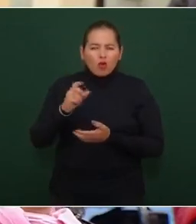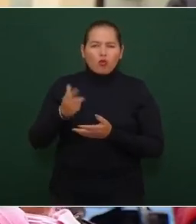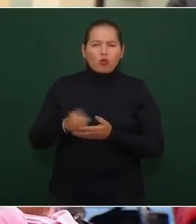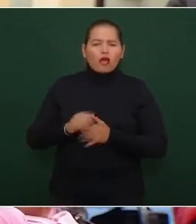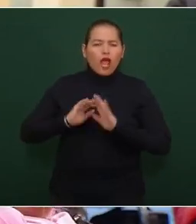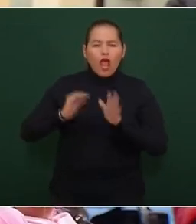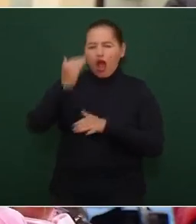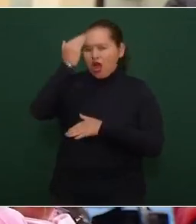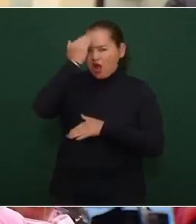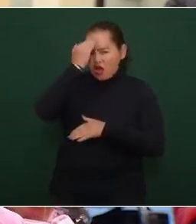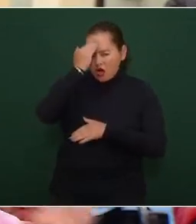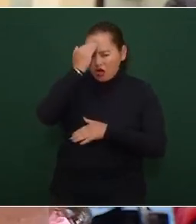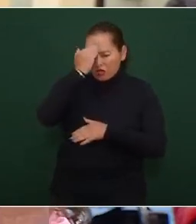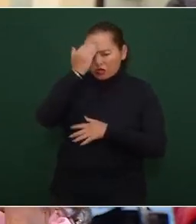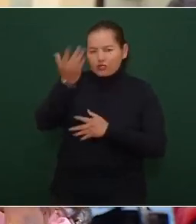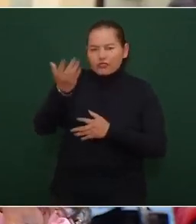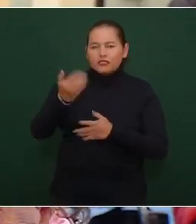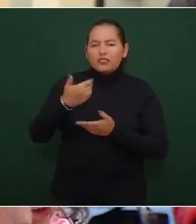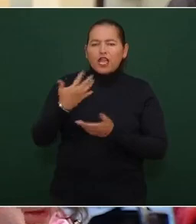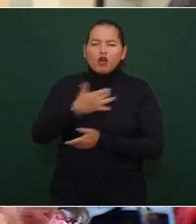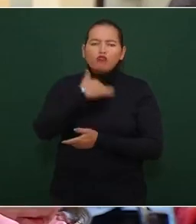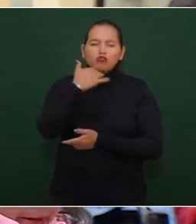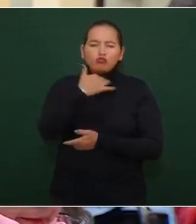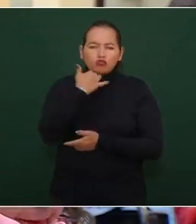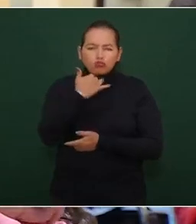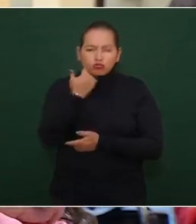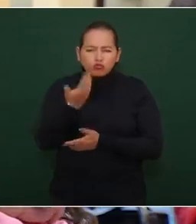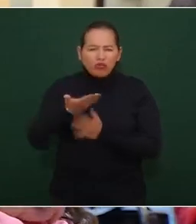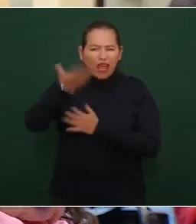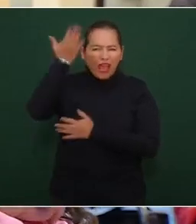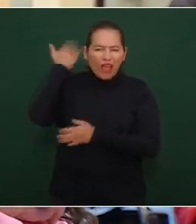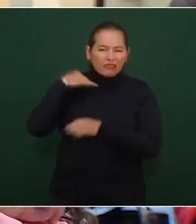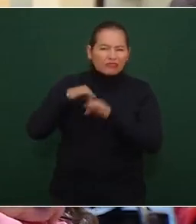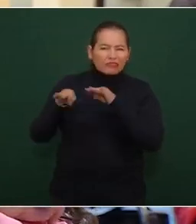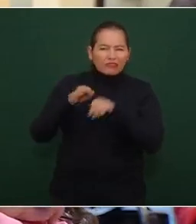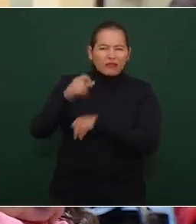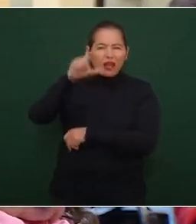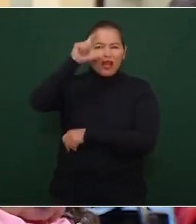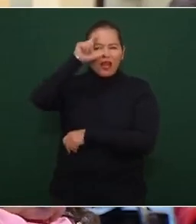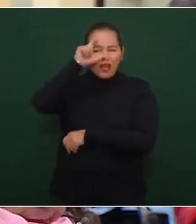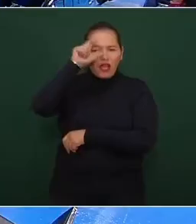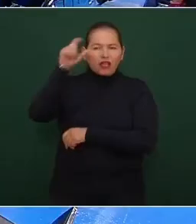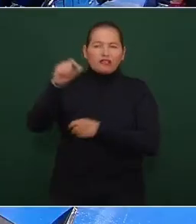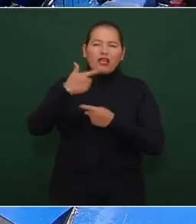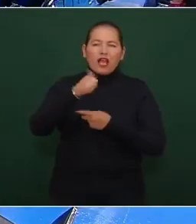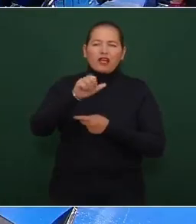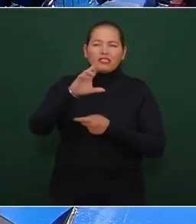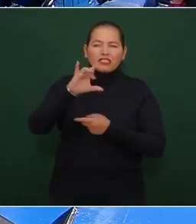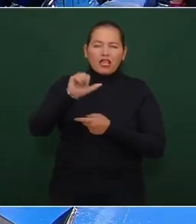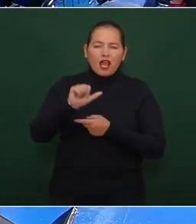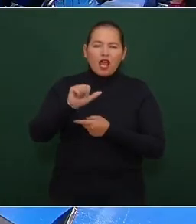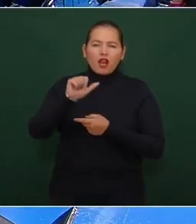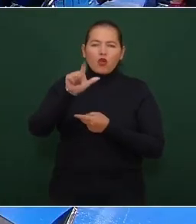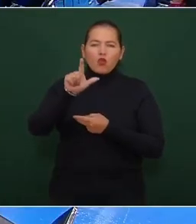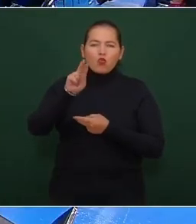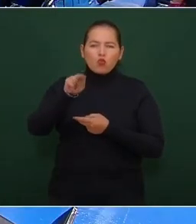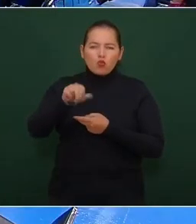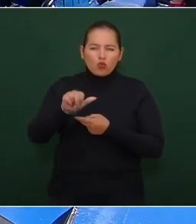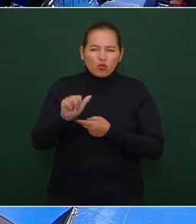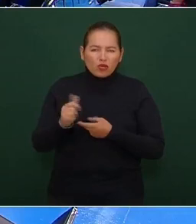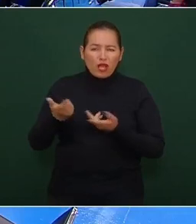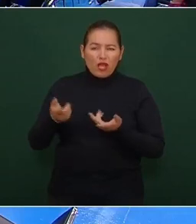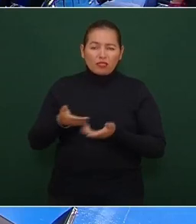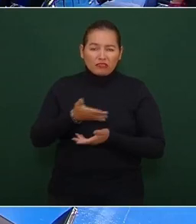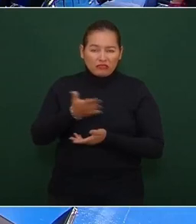expediente de vínculos bueno trabajó para Calderón para García Luna para Peña Nieto y tiene un amplio expediente de represión lo